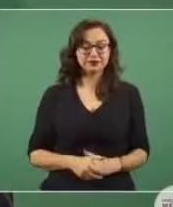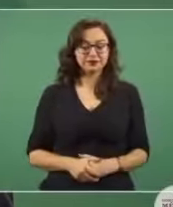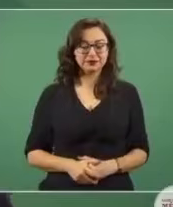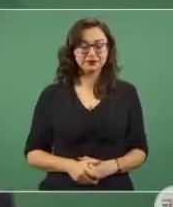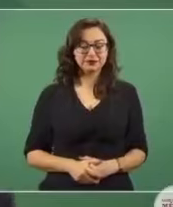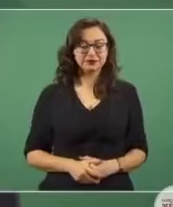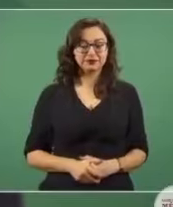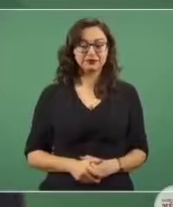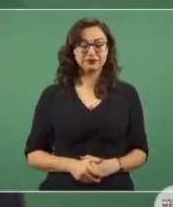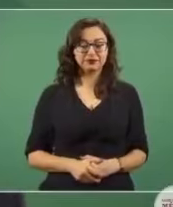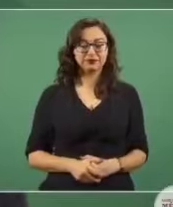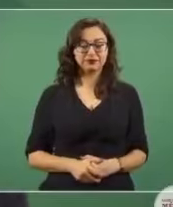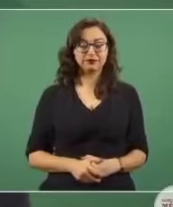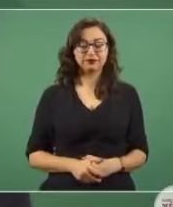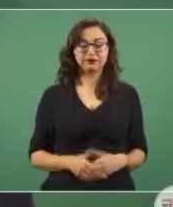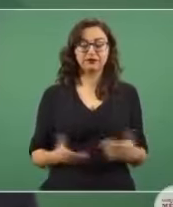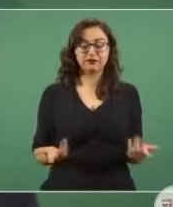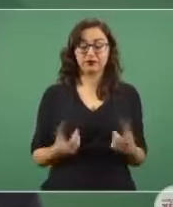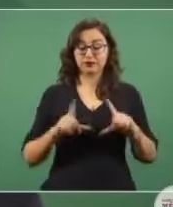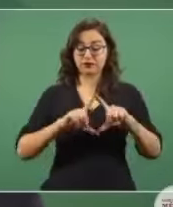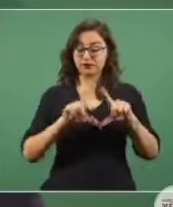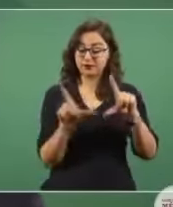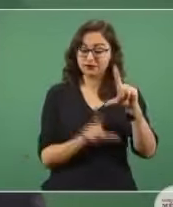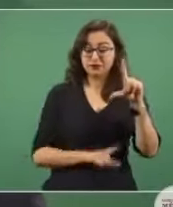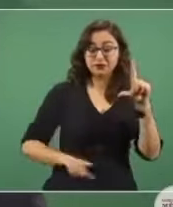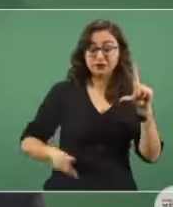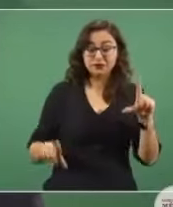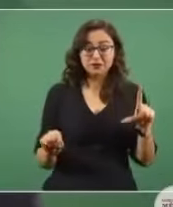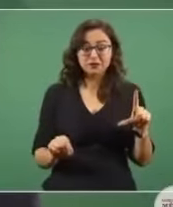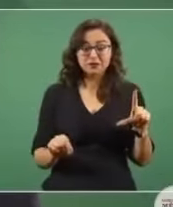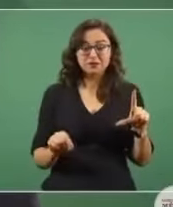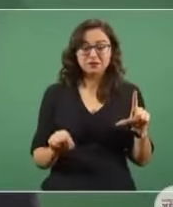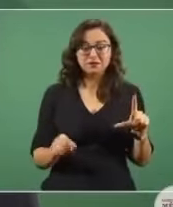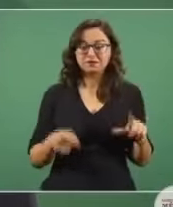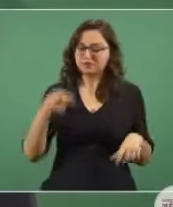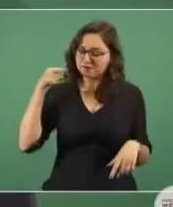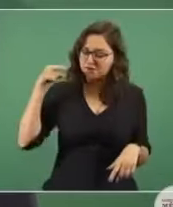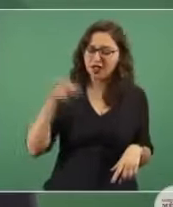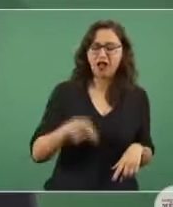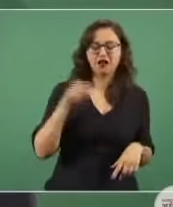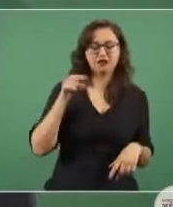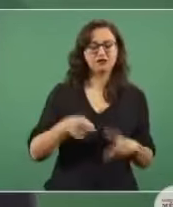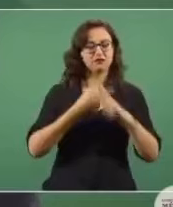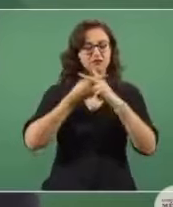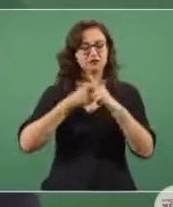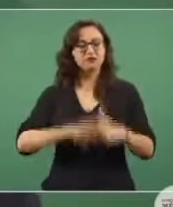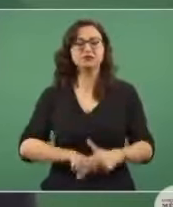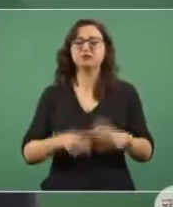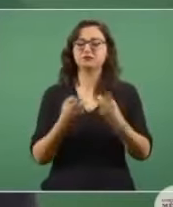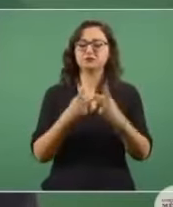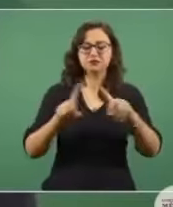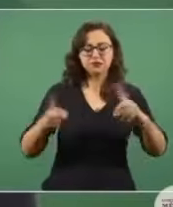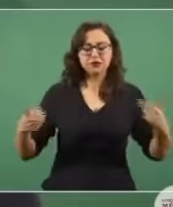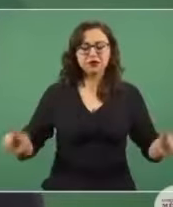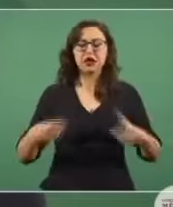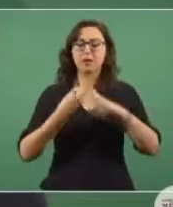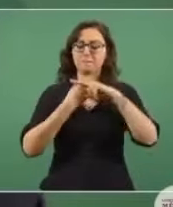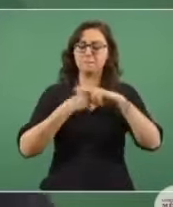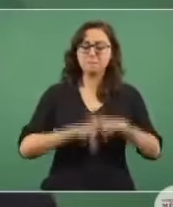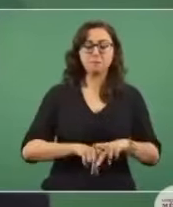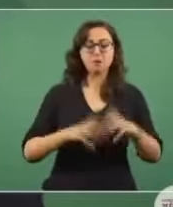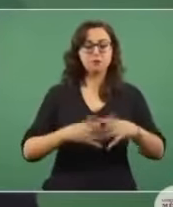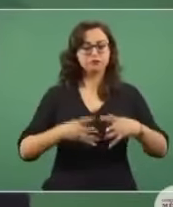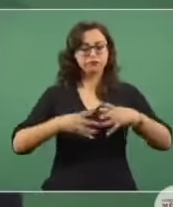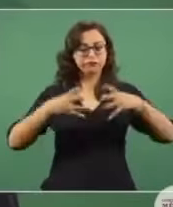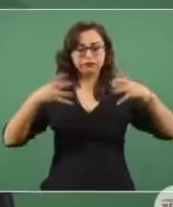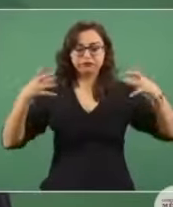México es la bujía para el desarrollo, para el crecimiento económico de